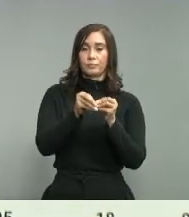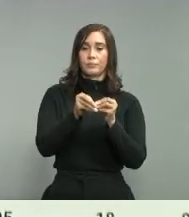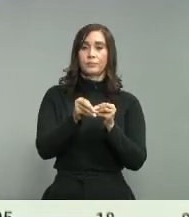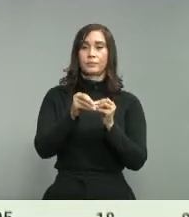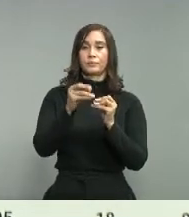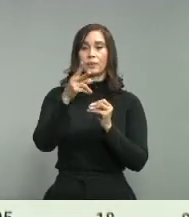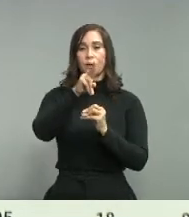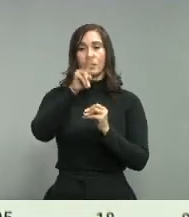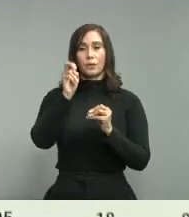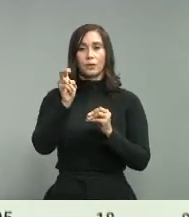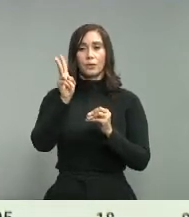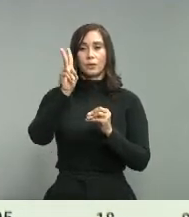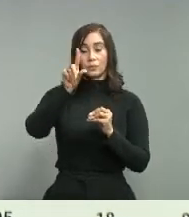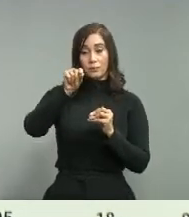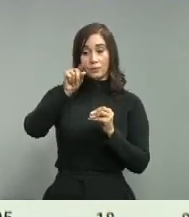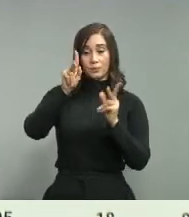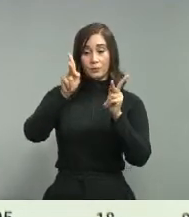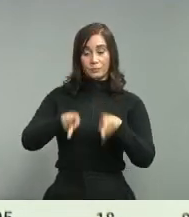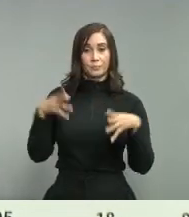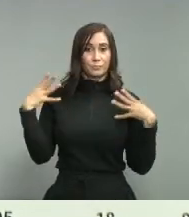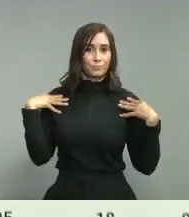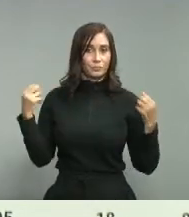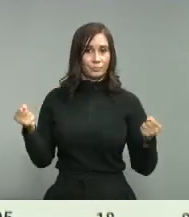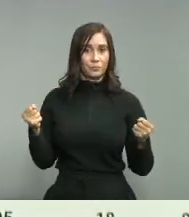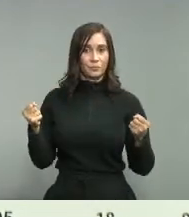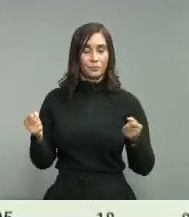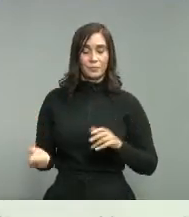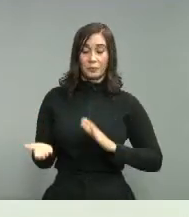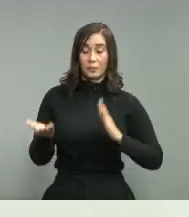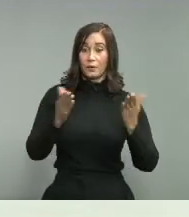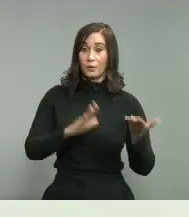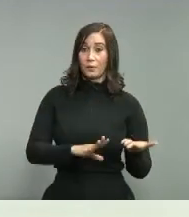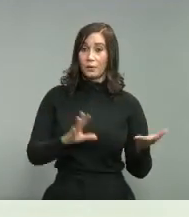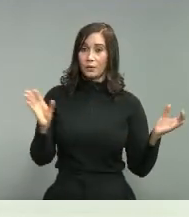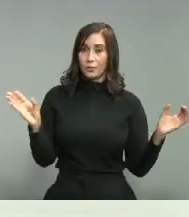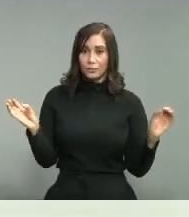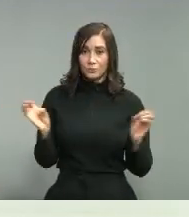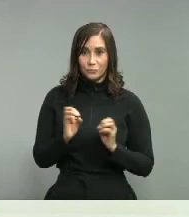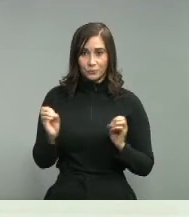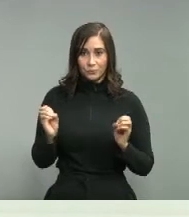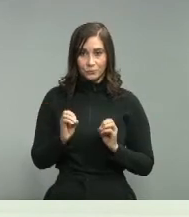220 recuperados 0 fallecimiento